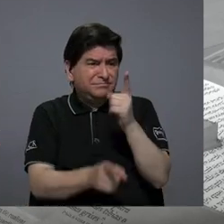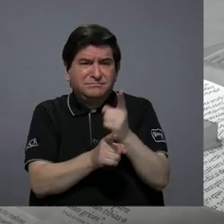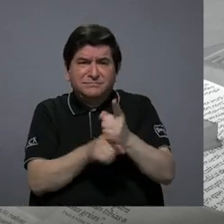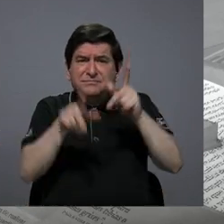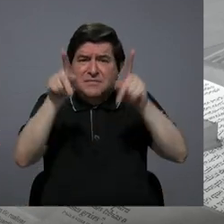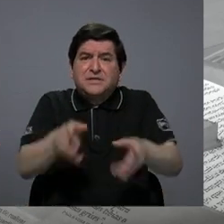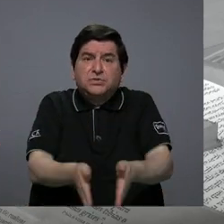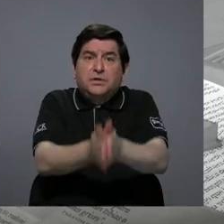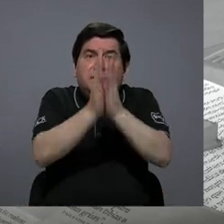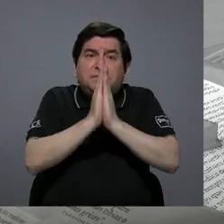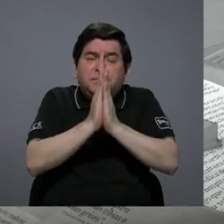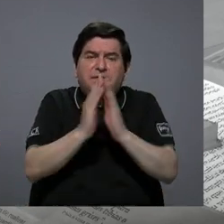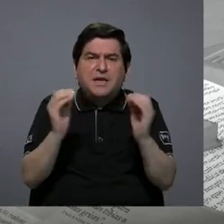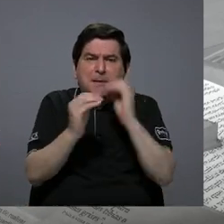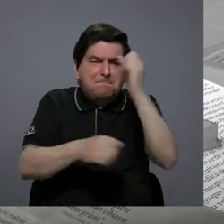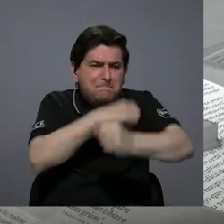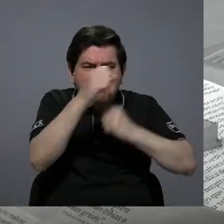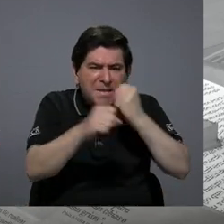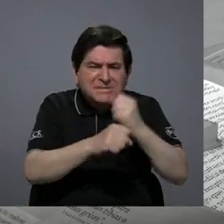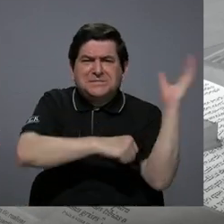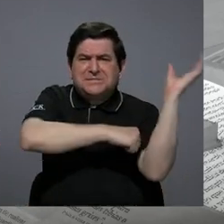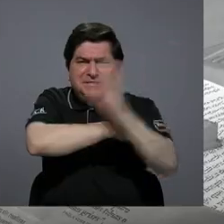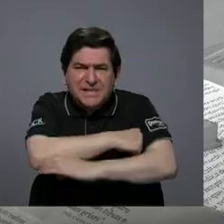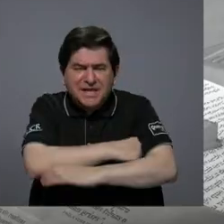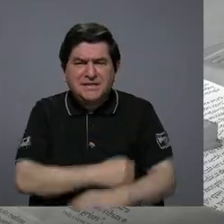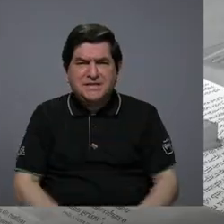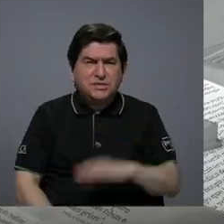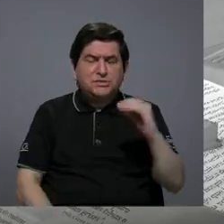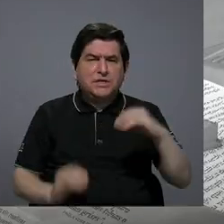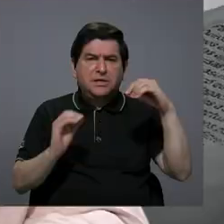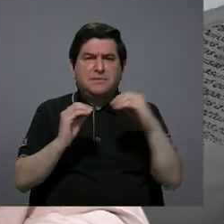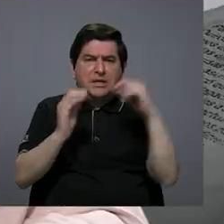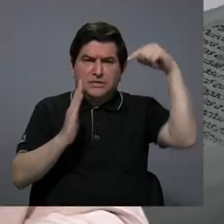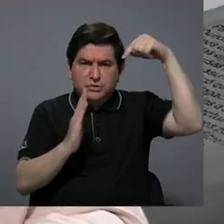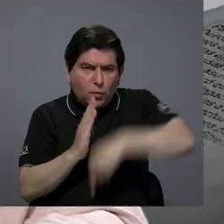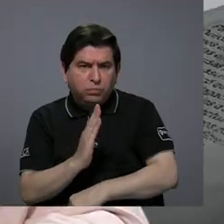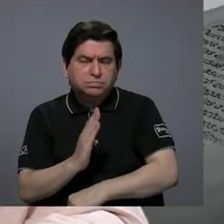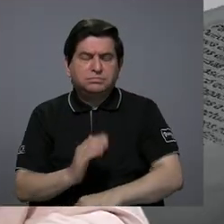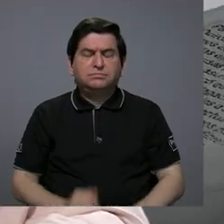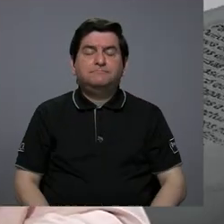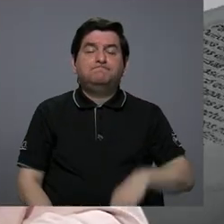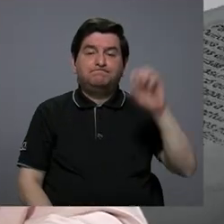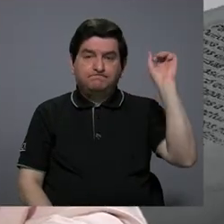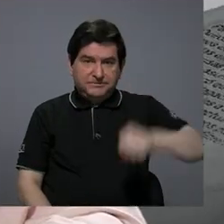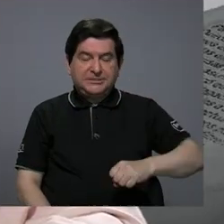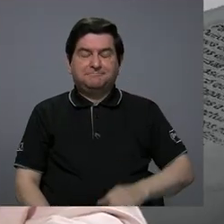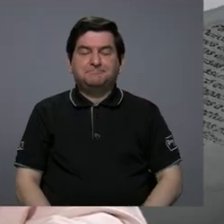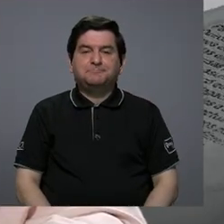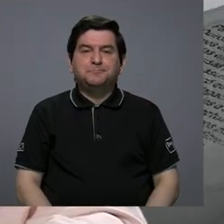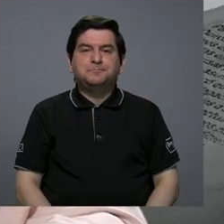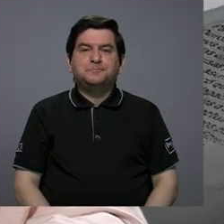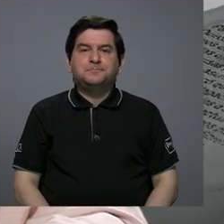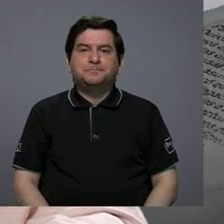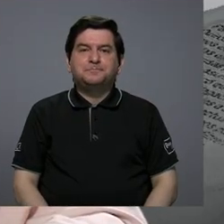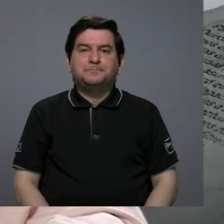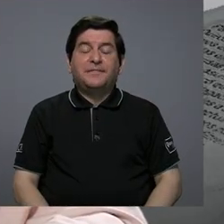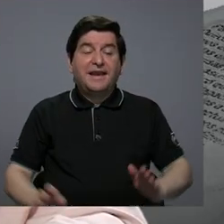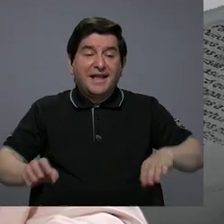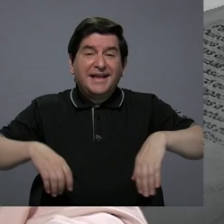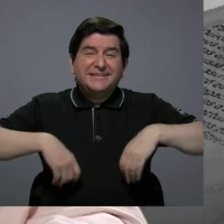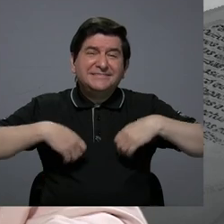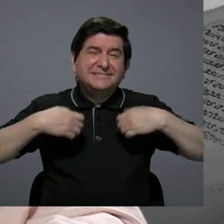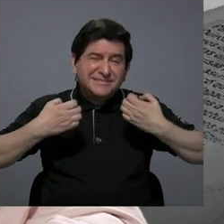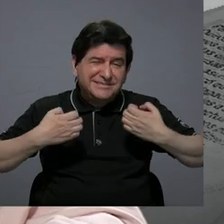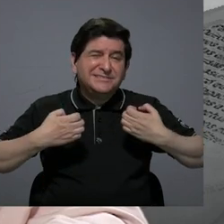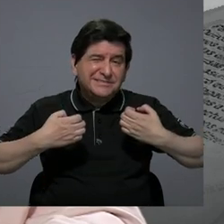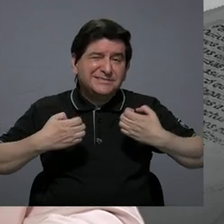la gente pide más años, más penas y más severas. Así es, Alejandra, en realidad hay un